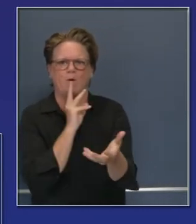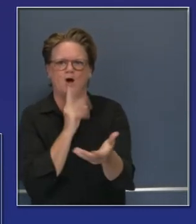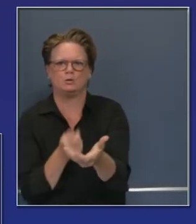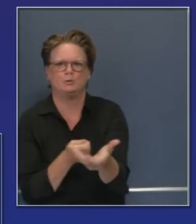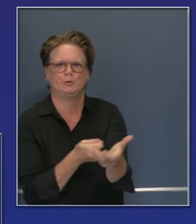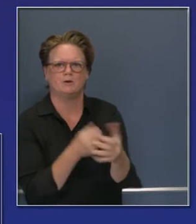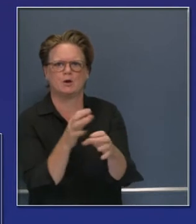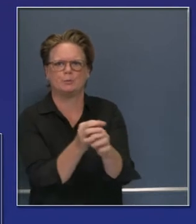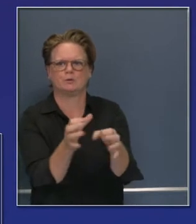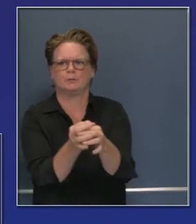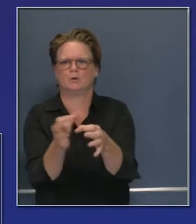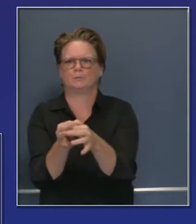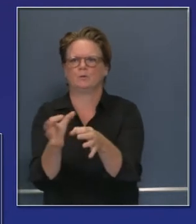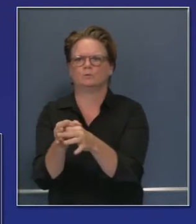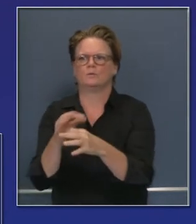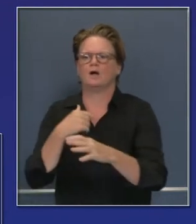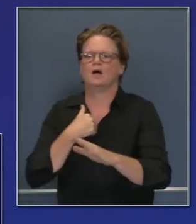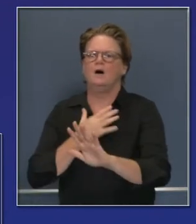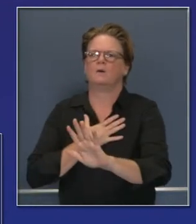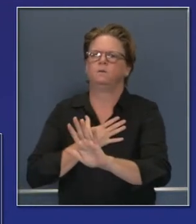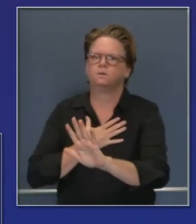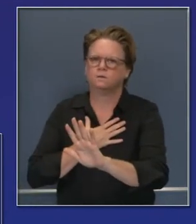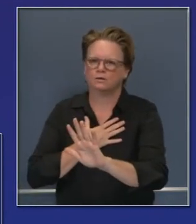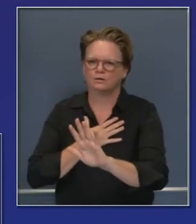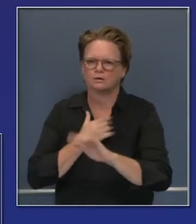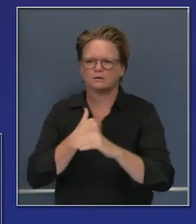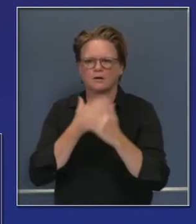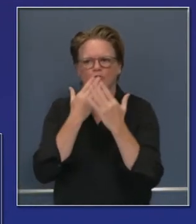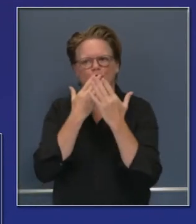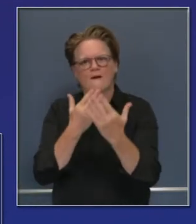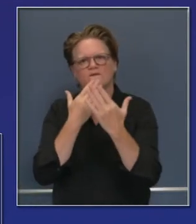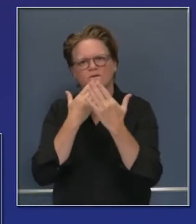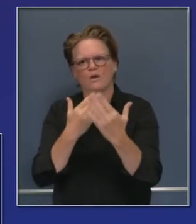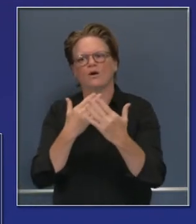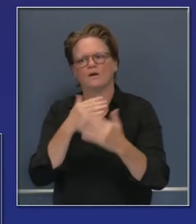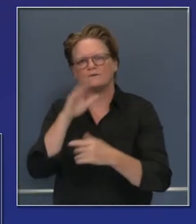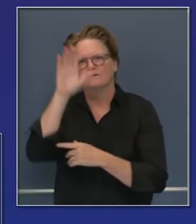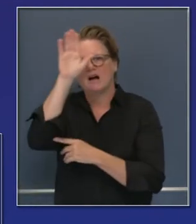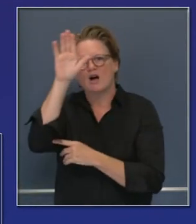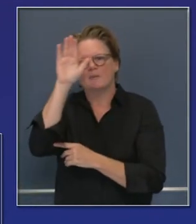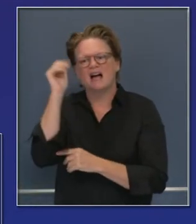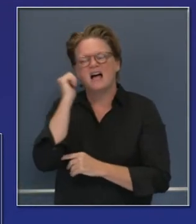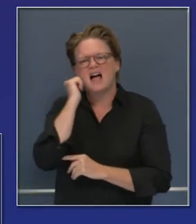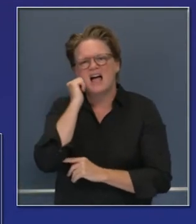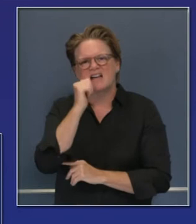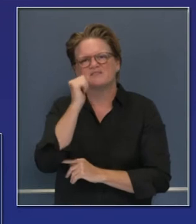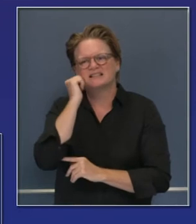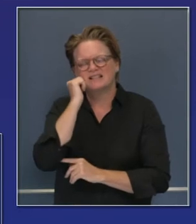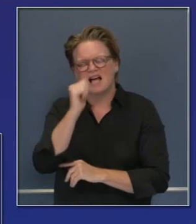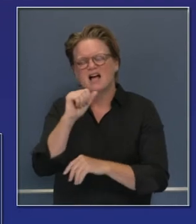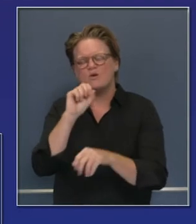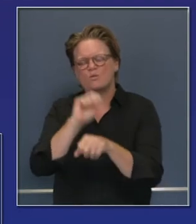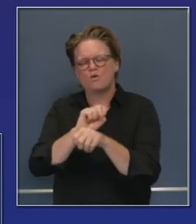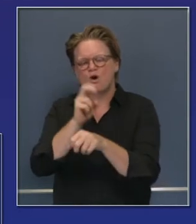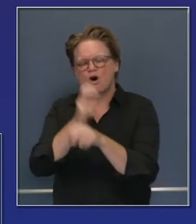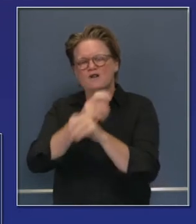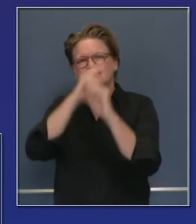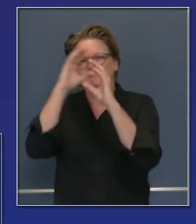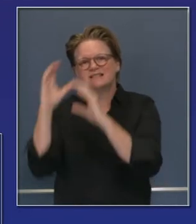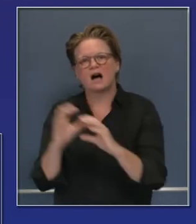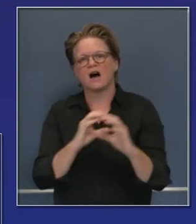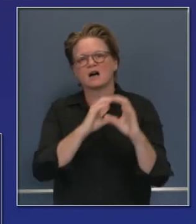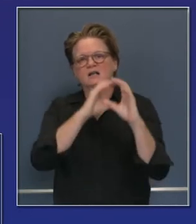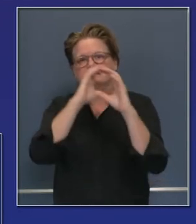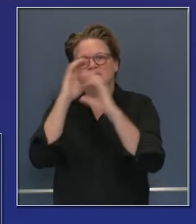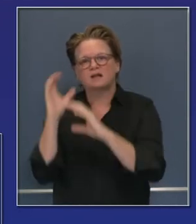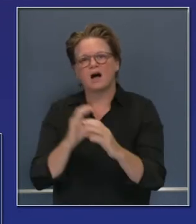estos increíbles trabajadores en la línea y el liderazgo que lo hacen todos los días. Ciertamente